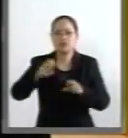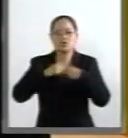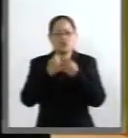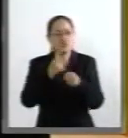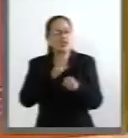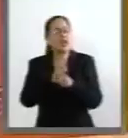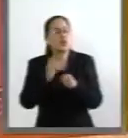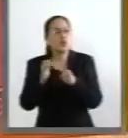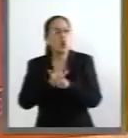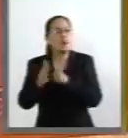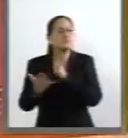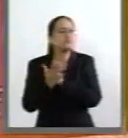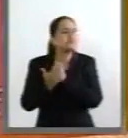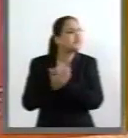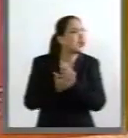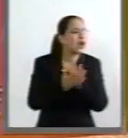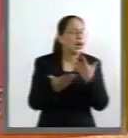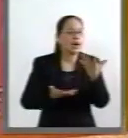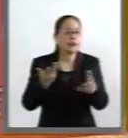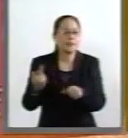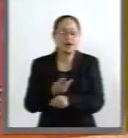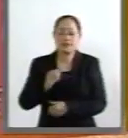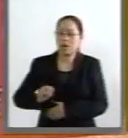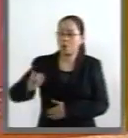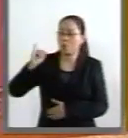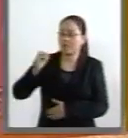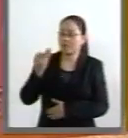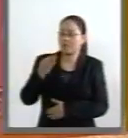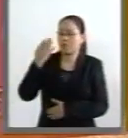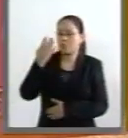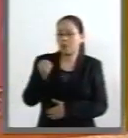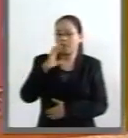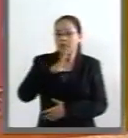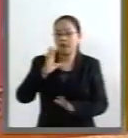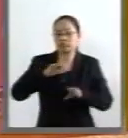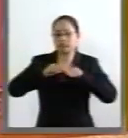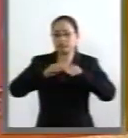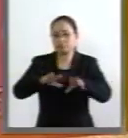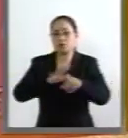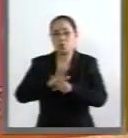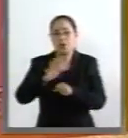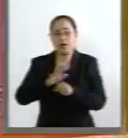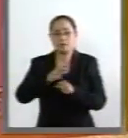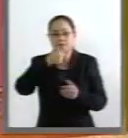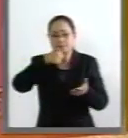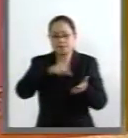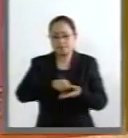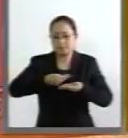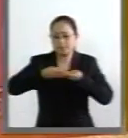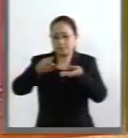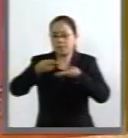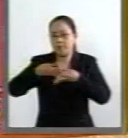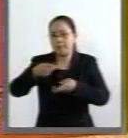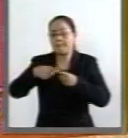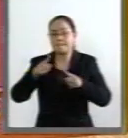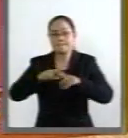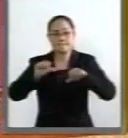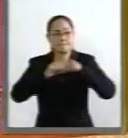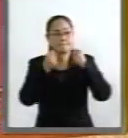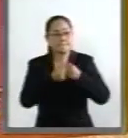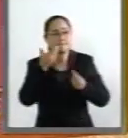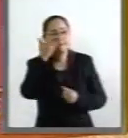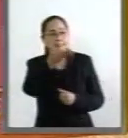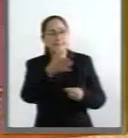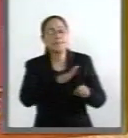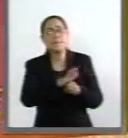civil. Y en este sentido, el pasado jueves 9 de febrero fue publicada una carta donde distintas organizaciones piden,